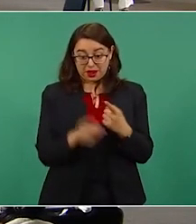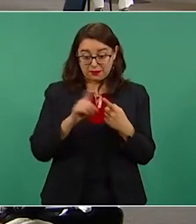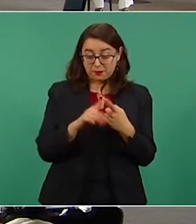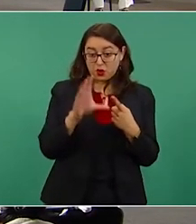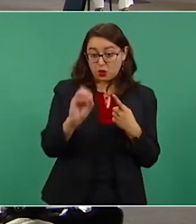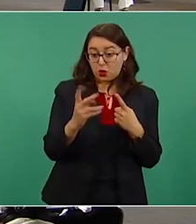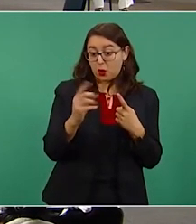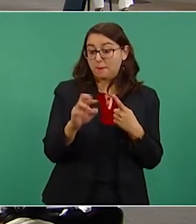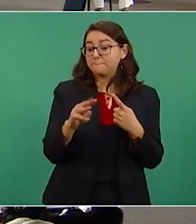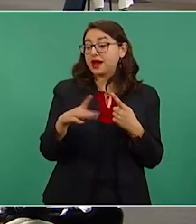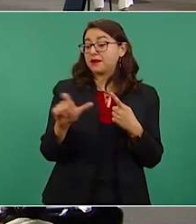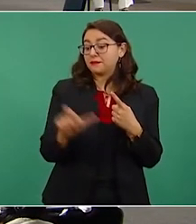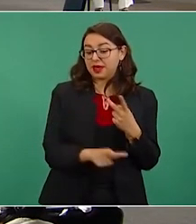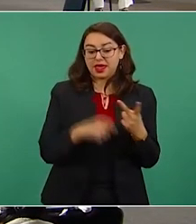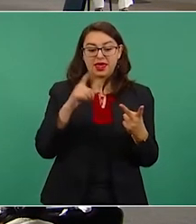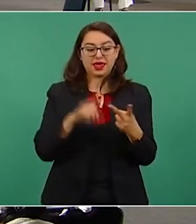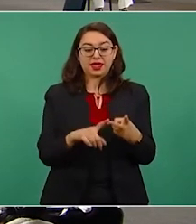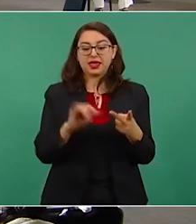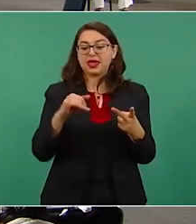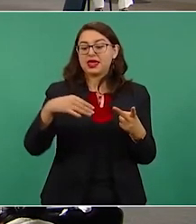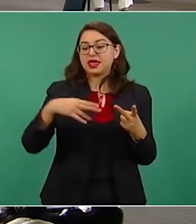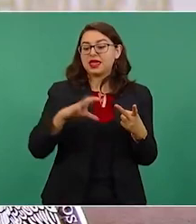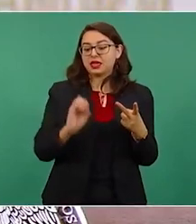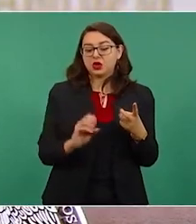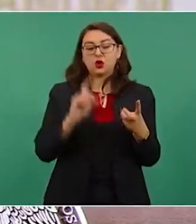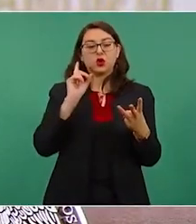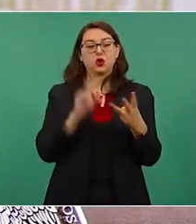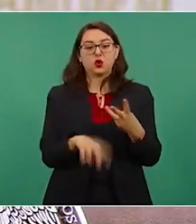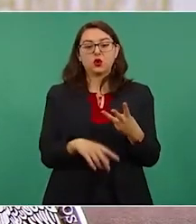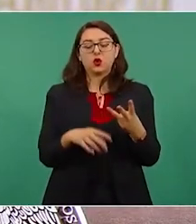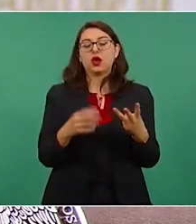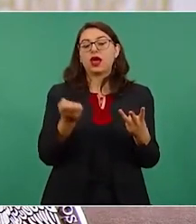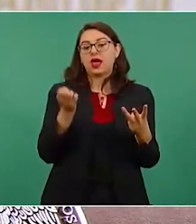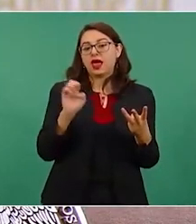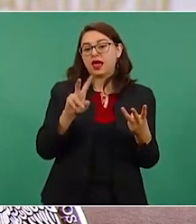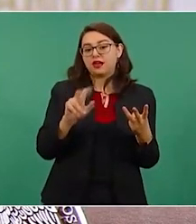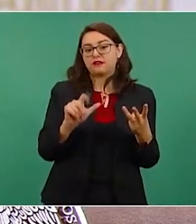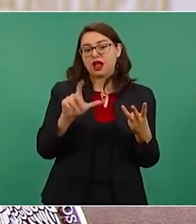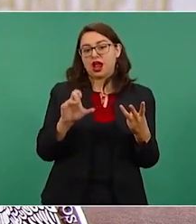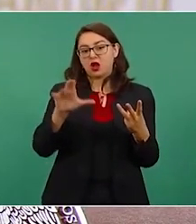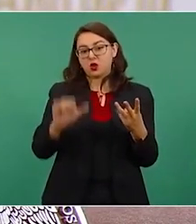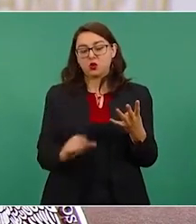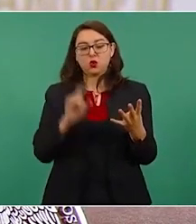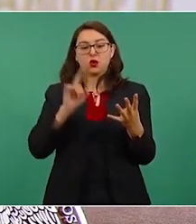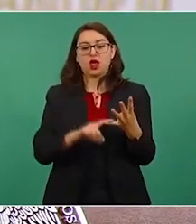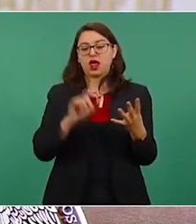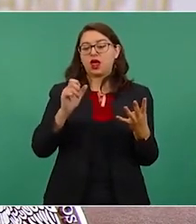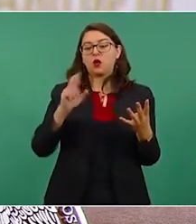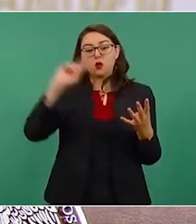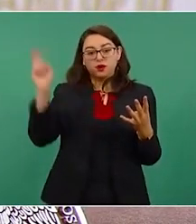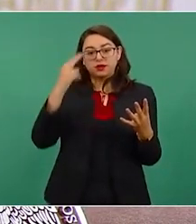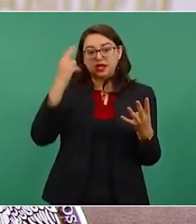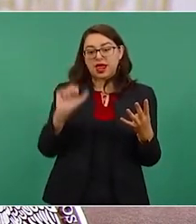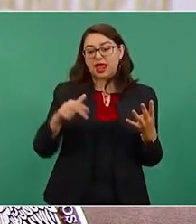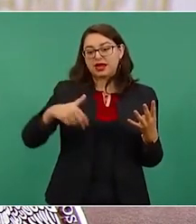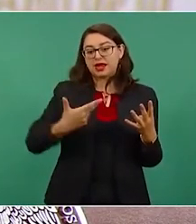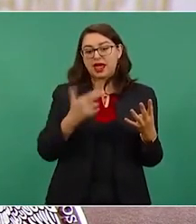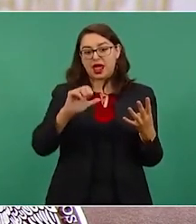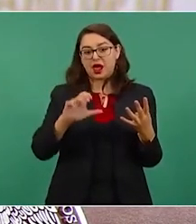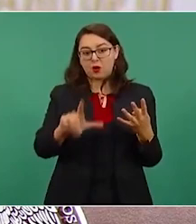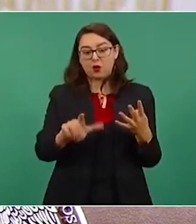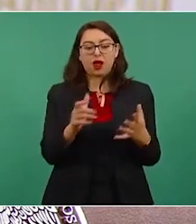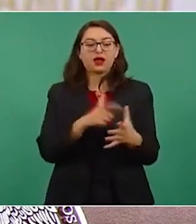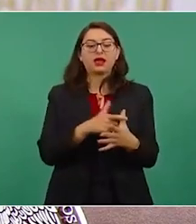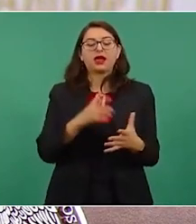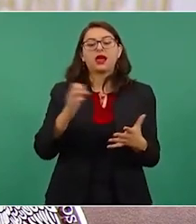Transparencia Mexicana, el INCO, México Evalúa, la Universidad Nahuac, la Escuela Libre de